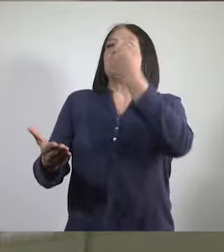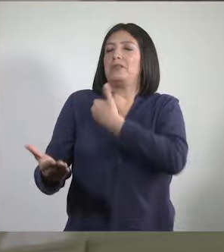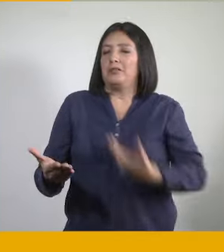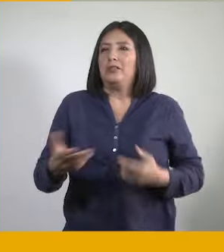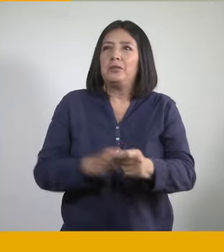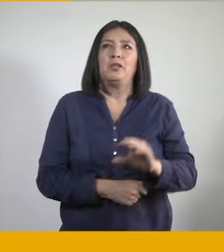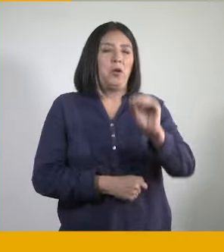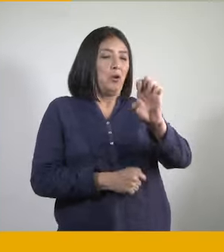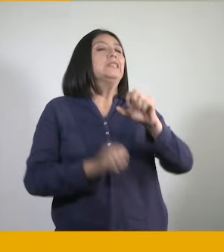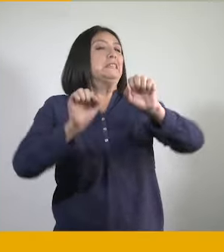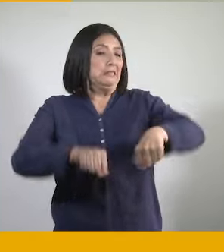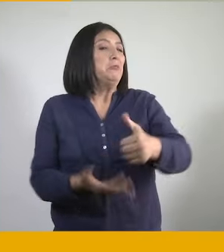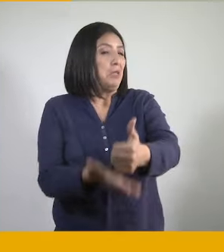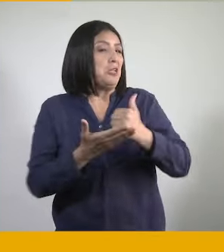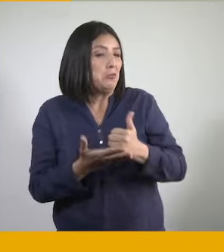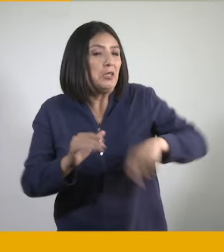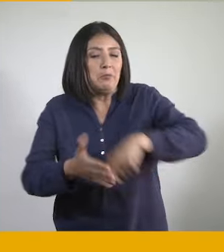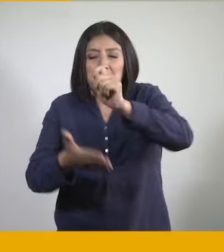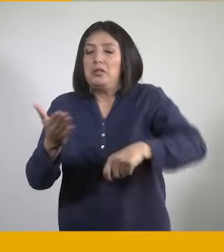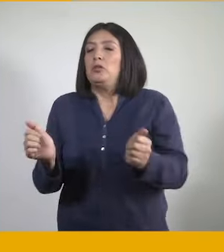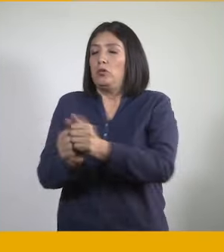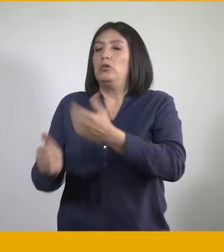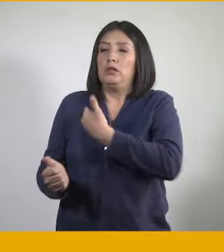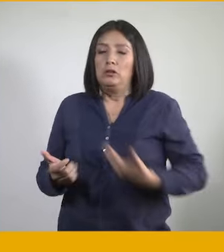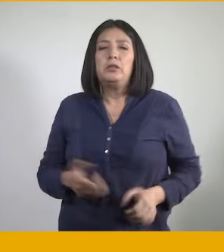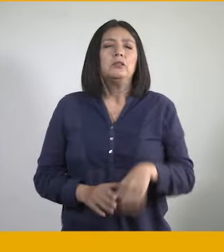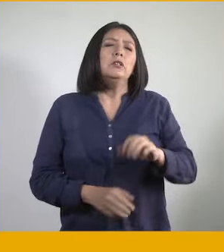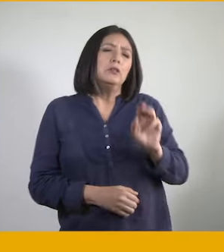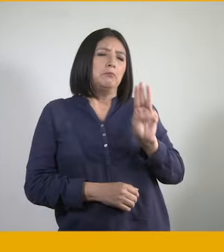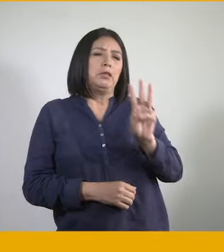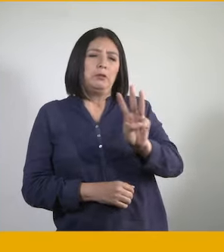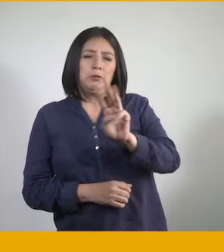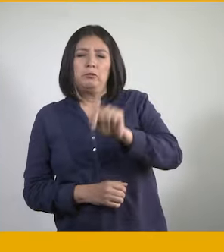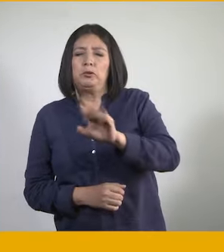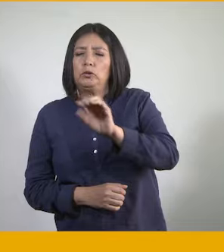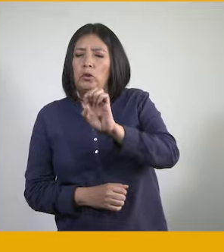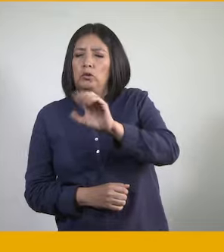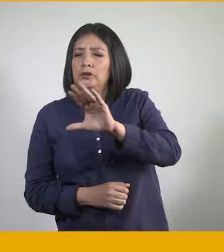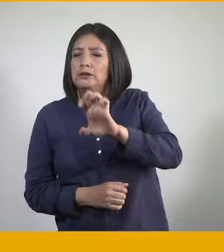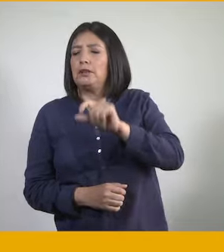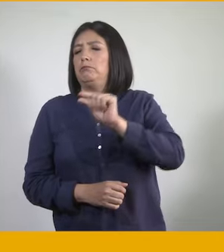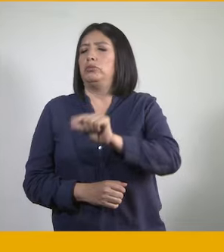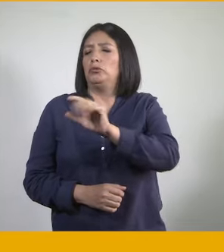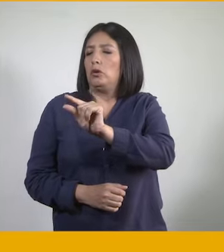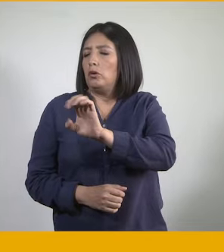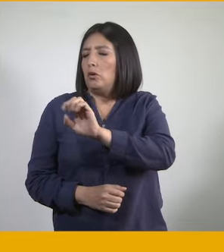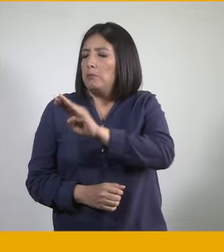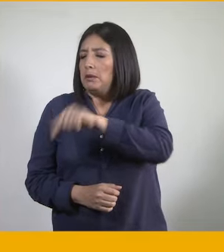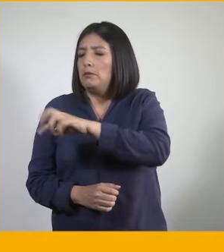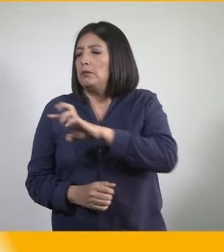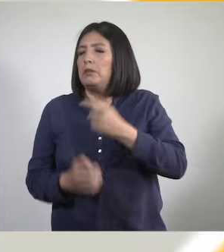Estado. El OCE te ayuda para contratar con el Estado. Infórmate en www.oce.gov